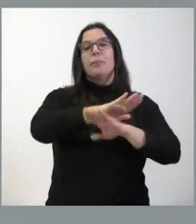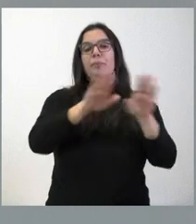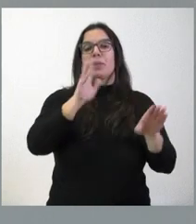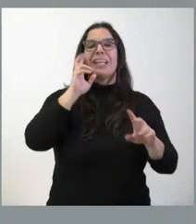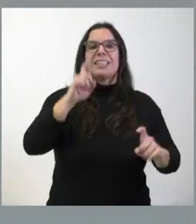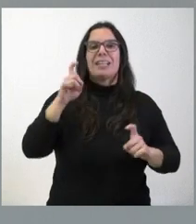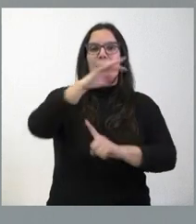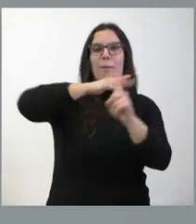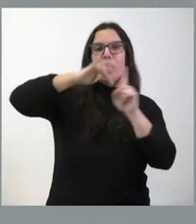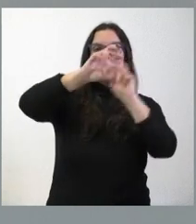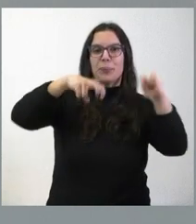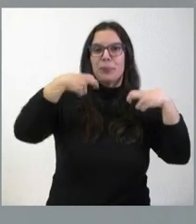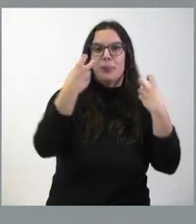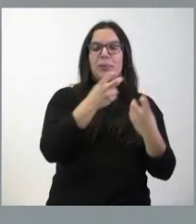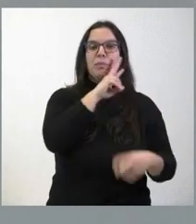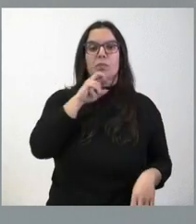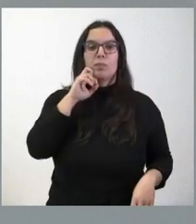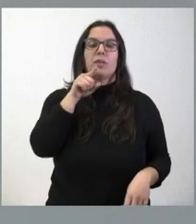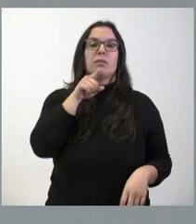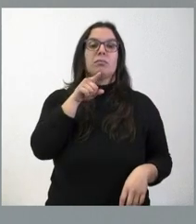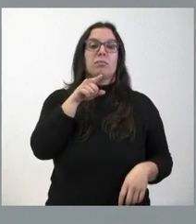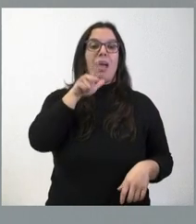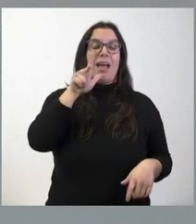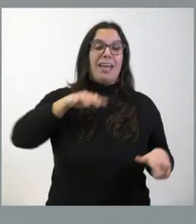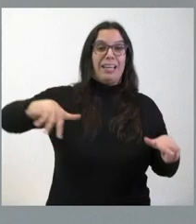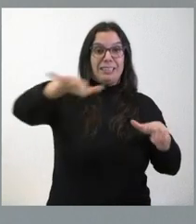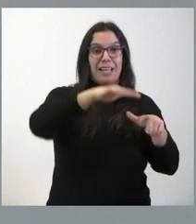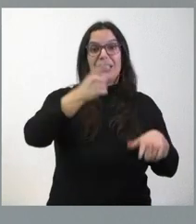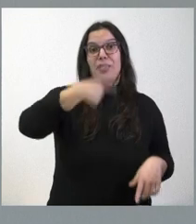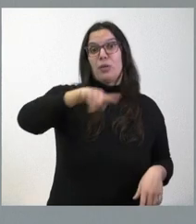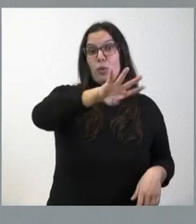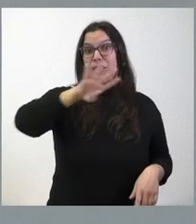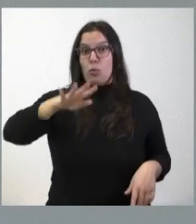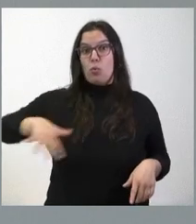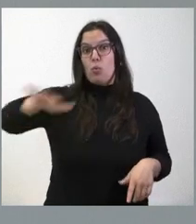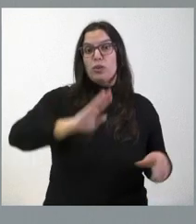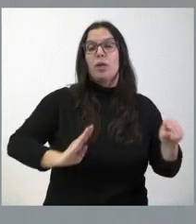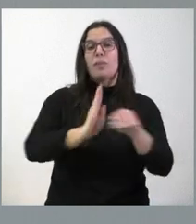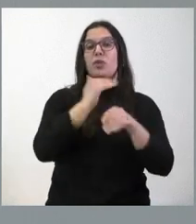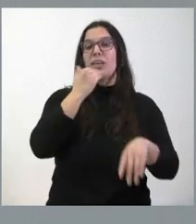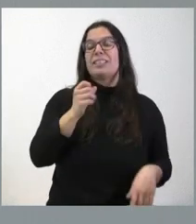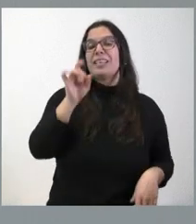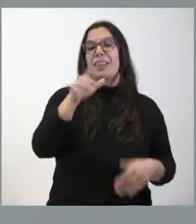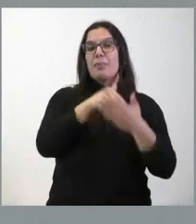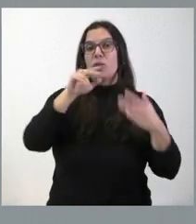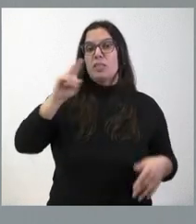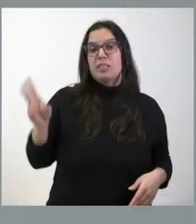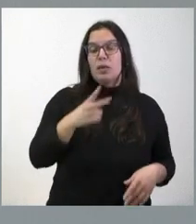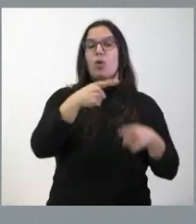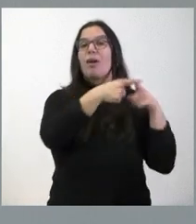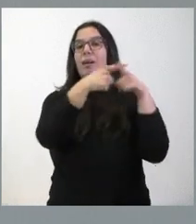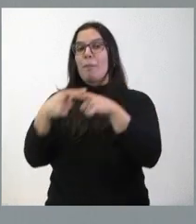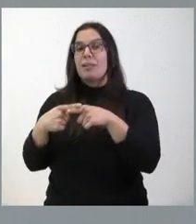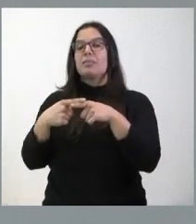estos territorios. Hablamos de este volumen de hectáreas, 144 hectáreas, una inversión de casi 15 millones de euros que está distribuida